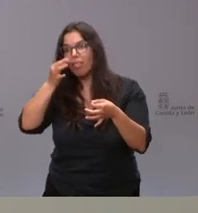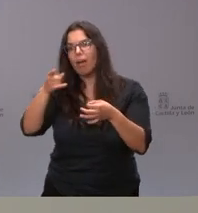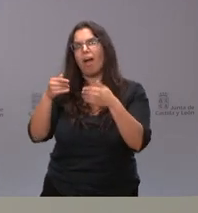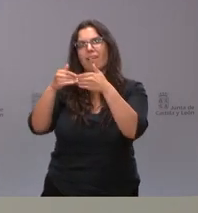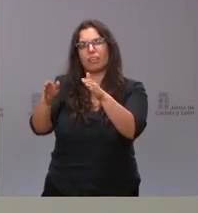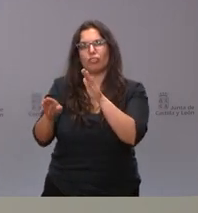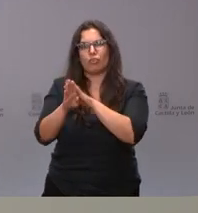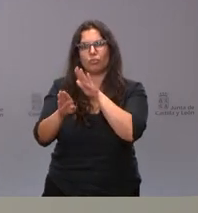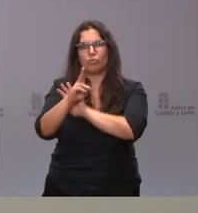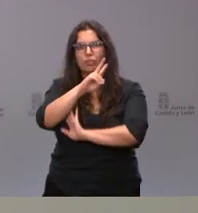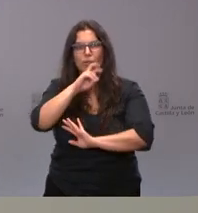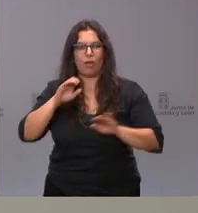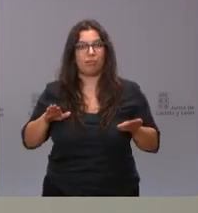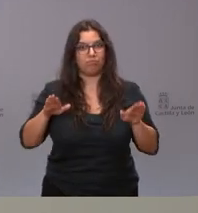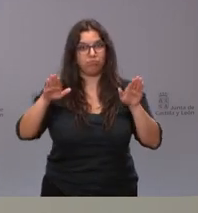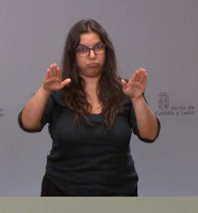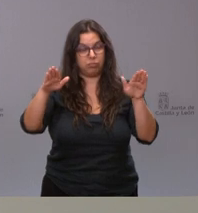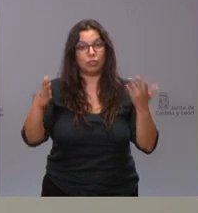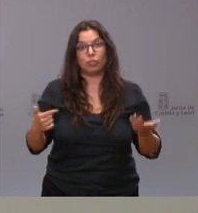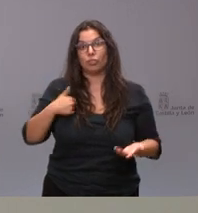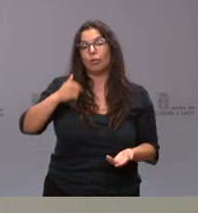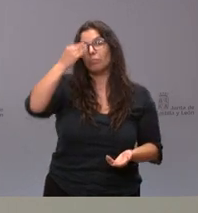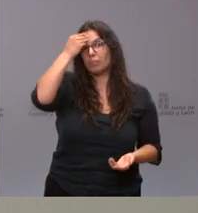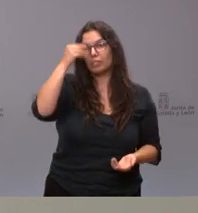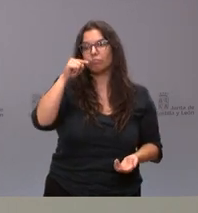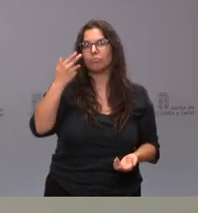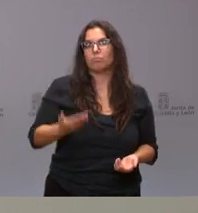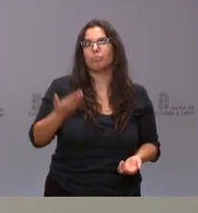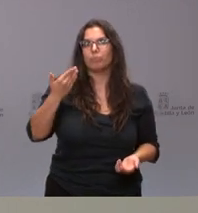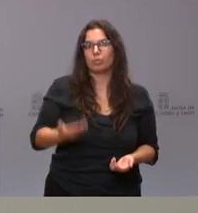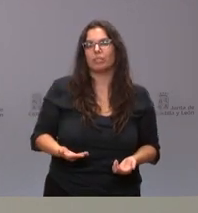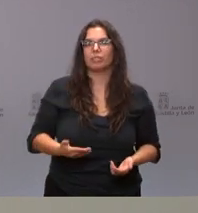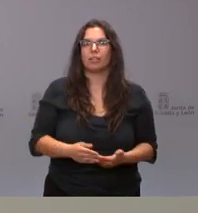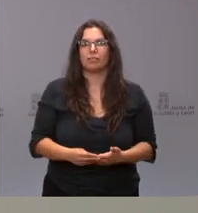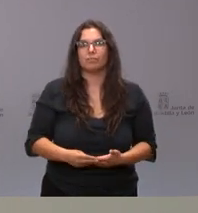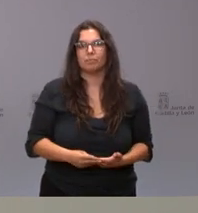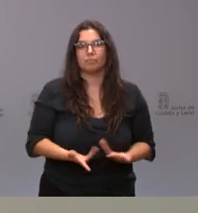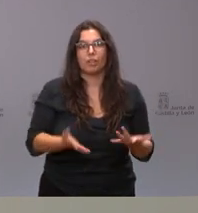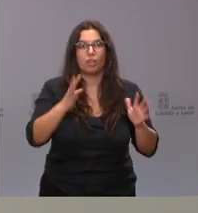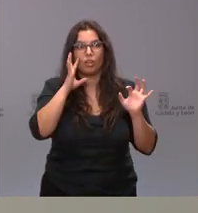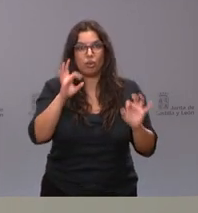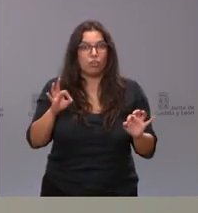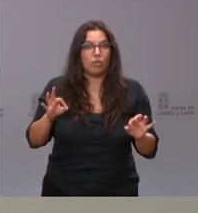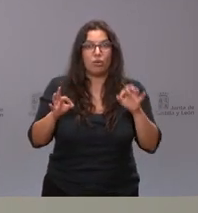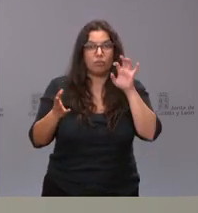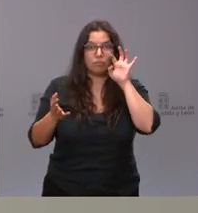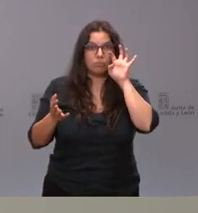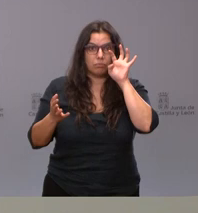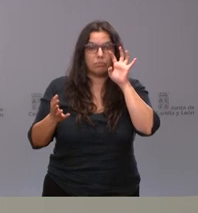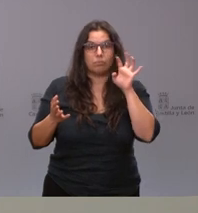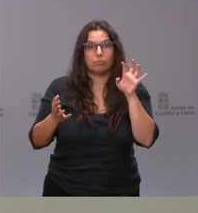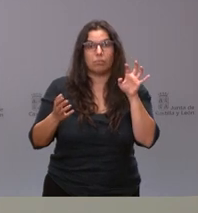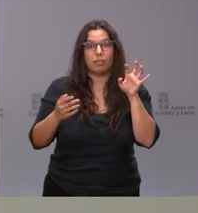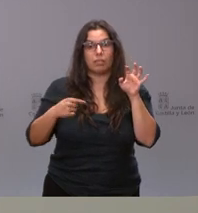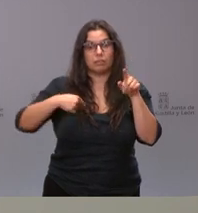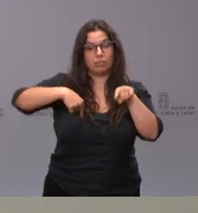consultorios locales de nuestra comunidad autónoma. Y yo creo que es importante ponerlo de manifiesto, que, lógicamente, el volumen del